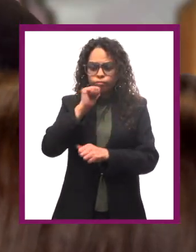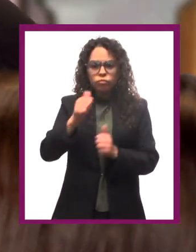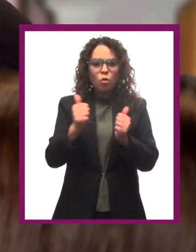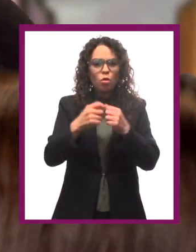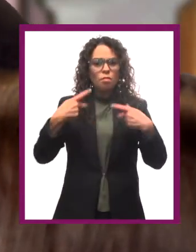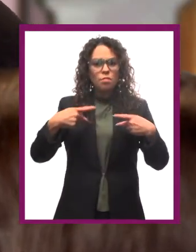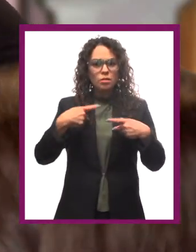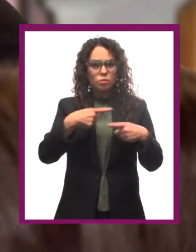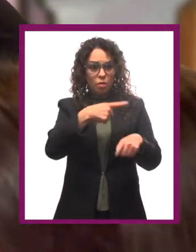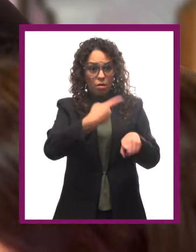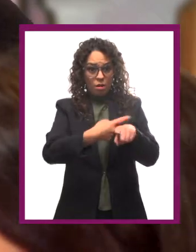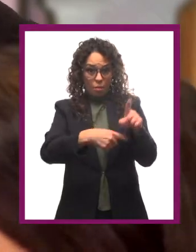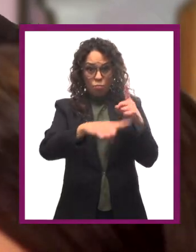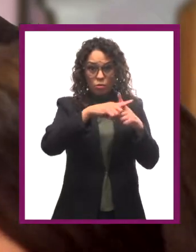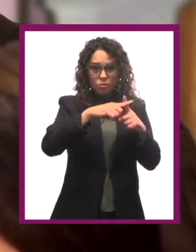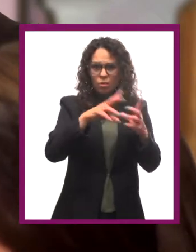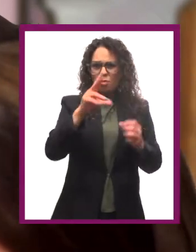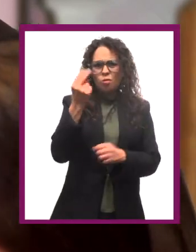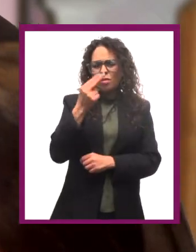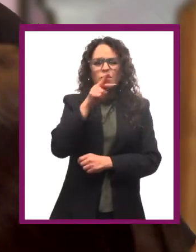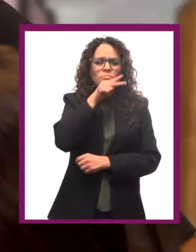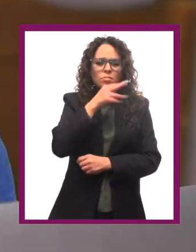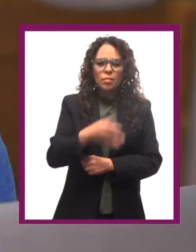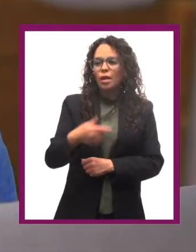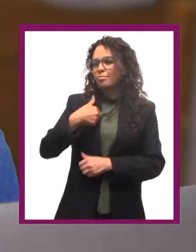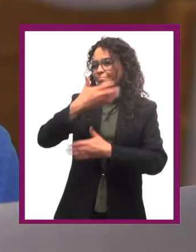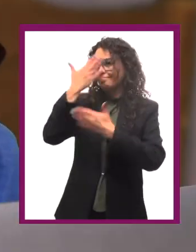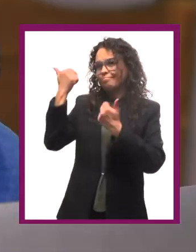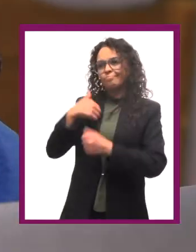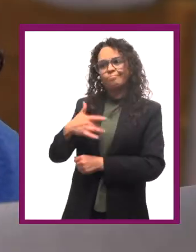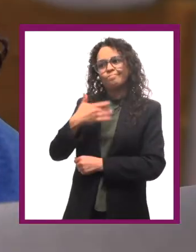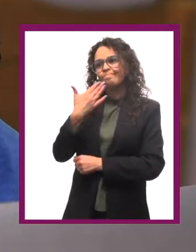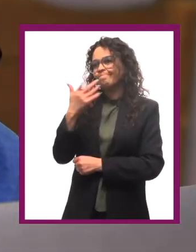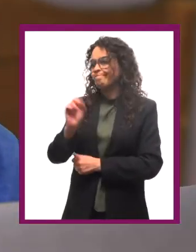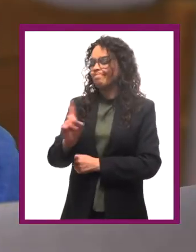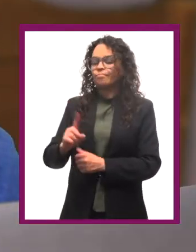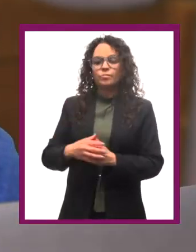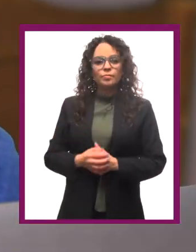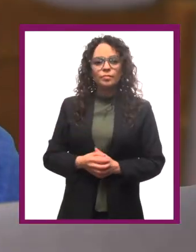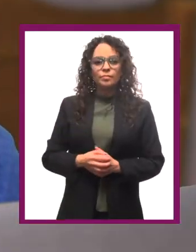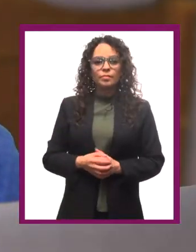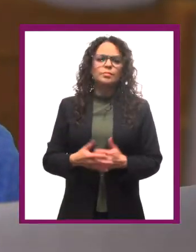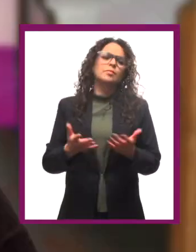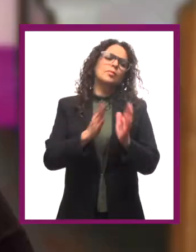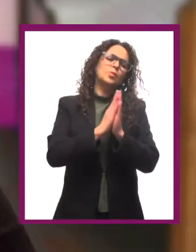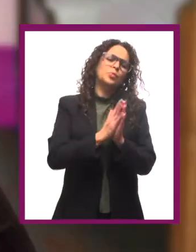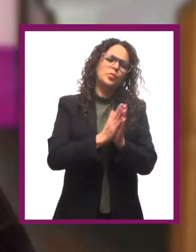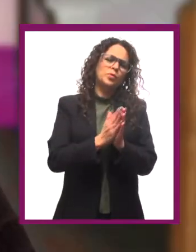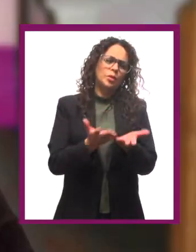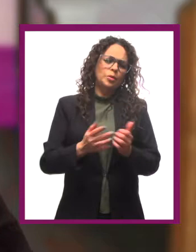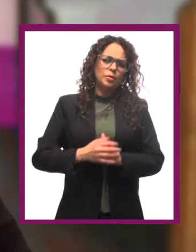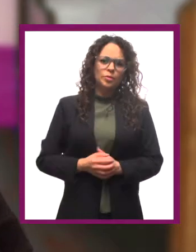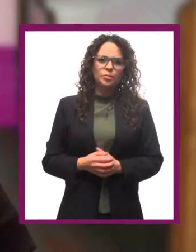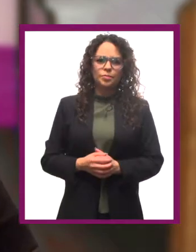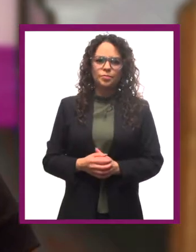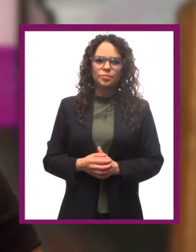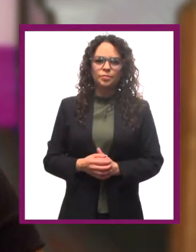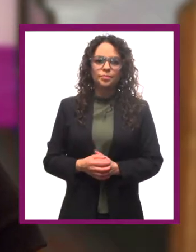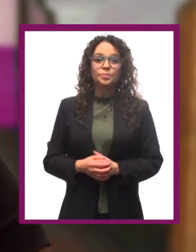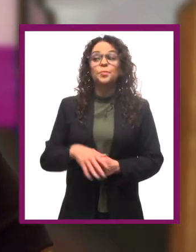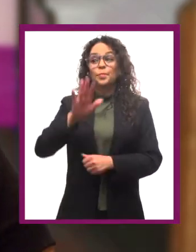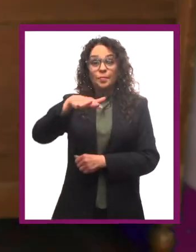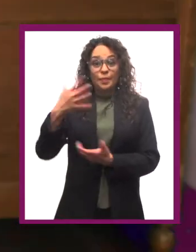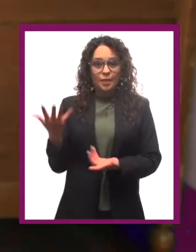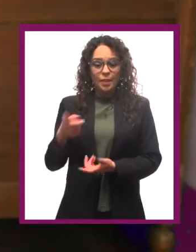estado con ningún positivo, no tienes por qué preocuparte. No sé, Hugo, no me late. Anda, sí buena hermana.